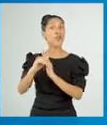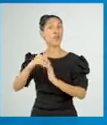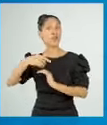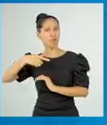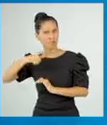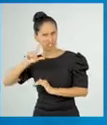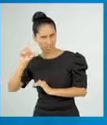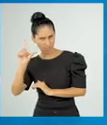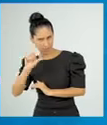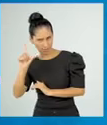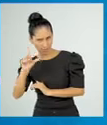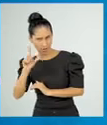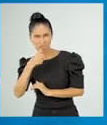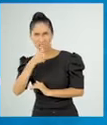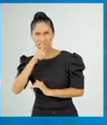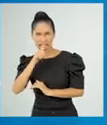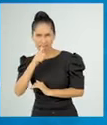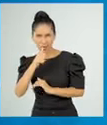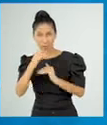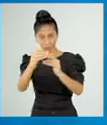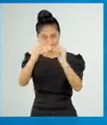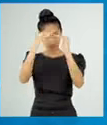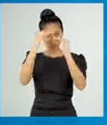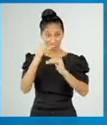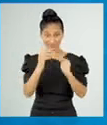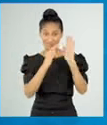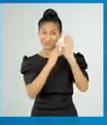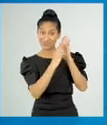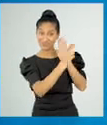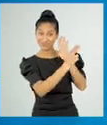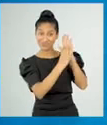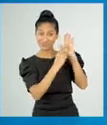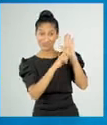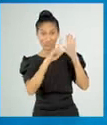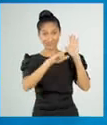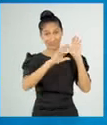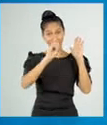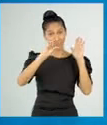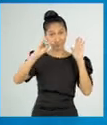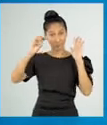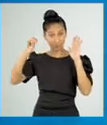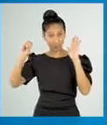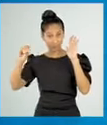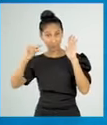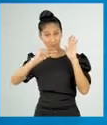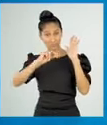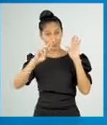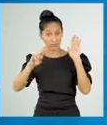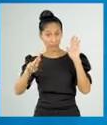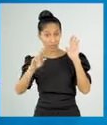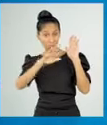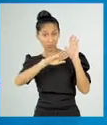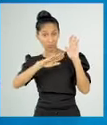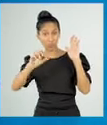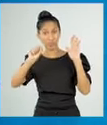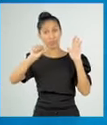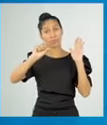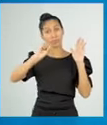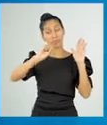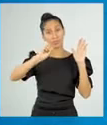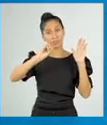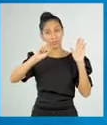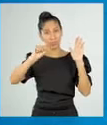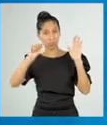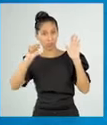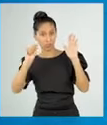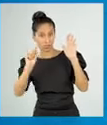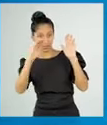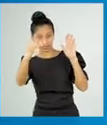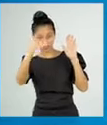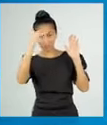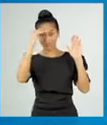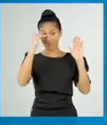300 gramos de sosa cáustica. Siete mililitros de aceite aromático.